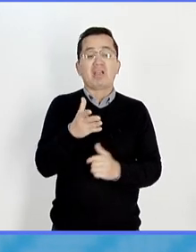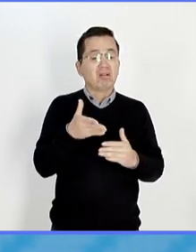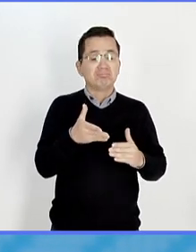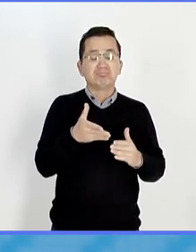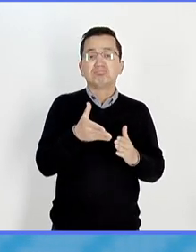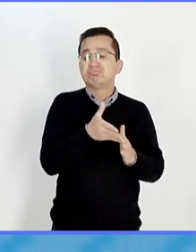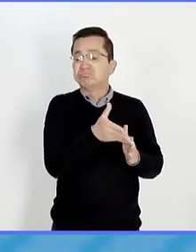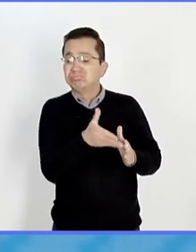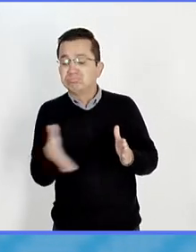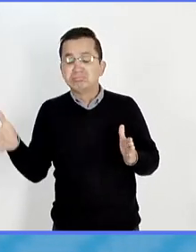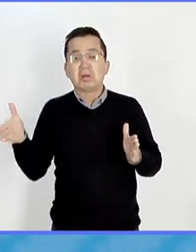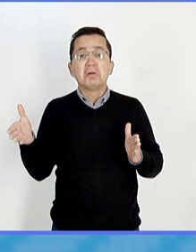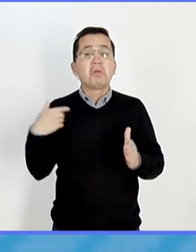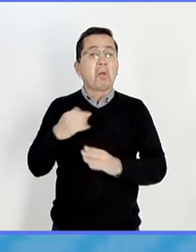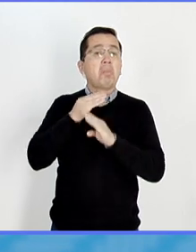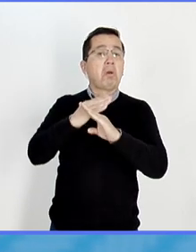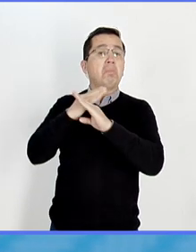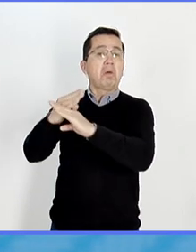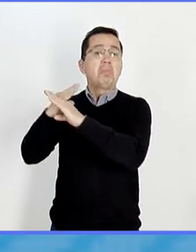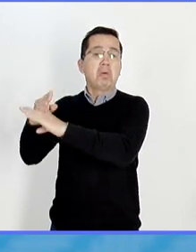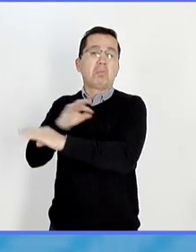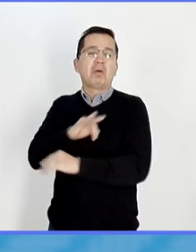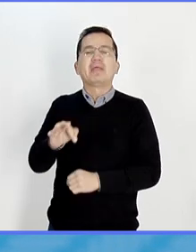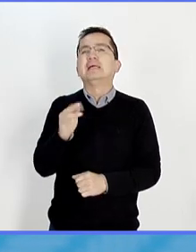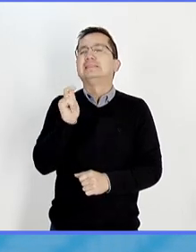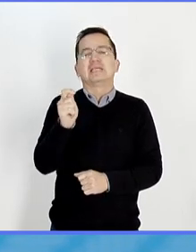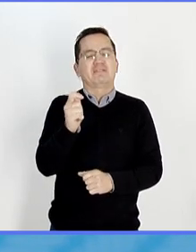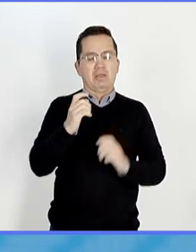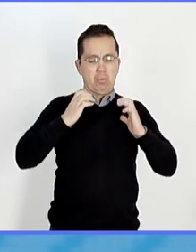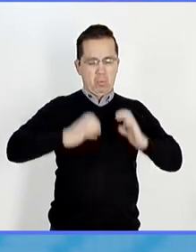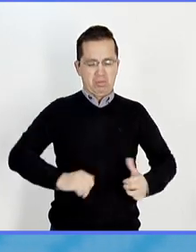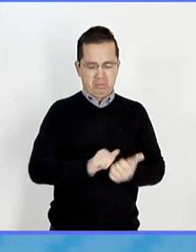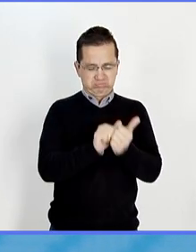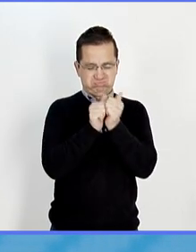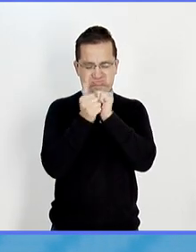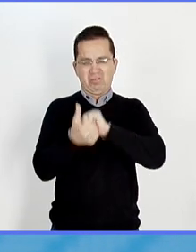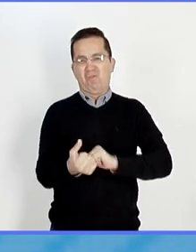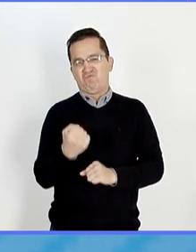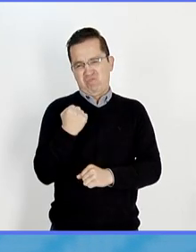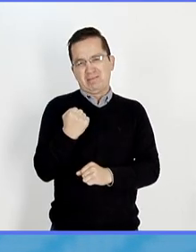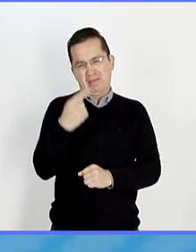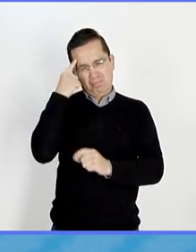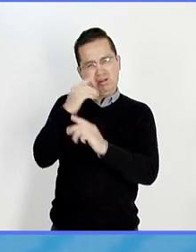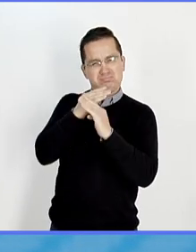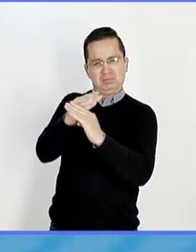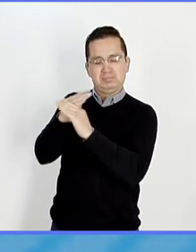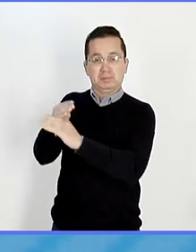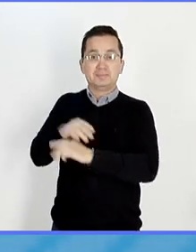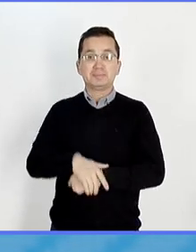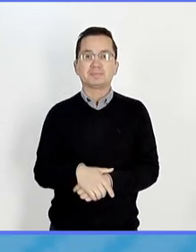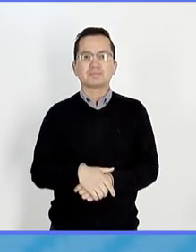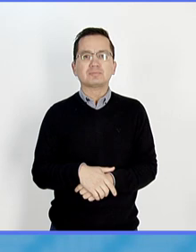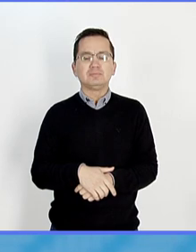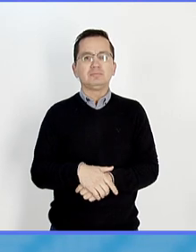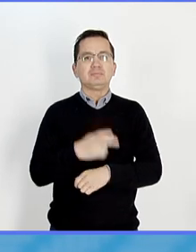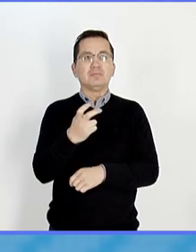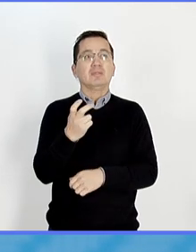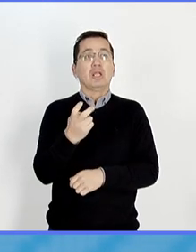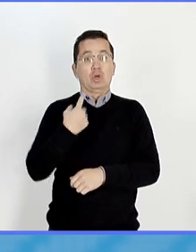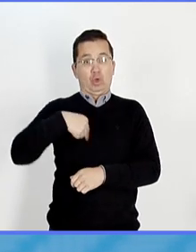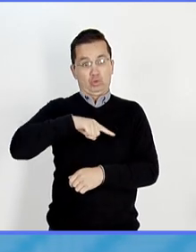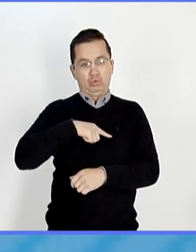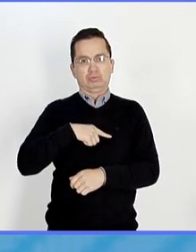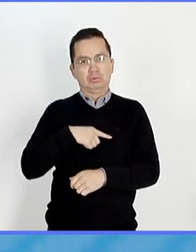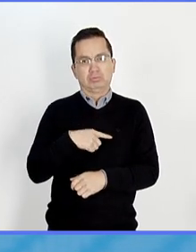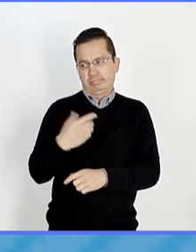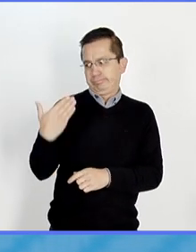otros virus. Bajó un poco SARS-CoV-2, bajó mucho nuestra protección de cubrebocas